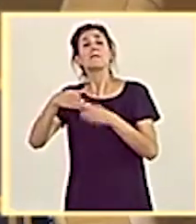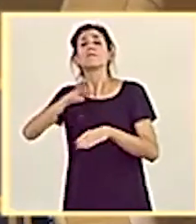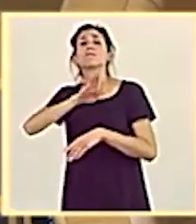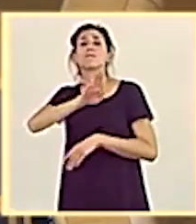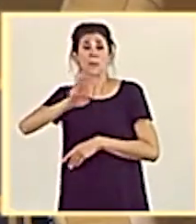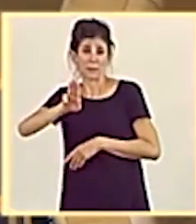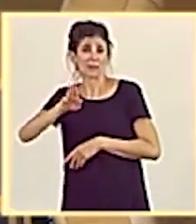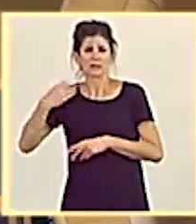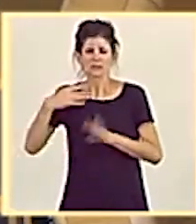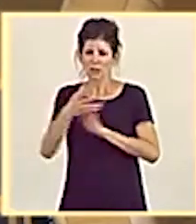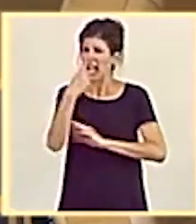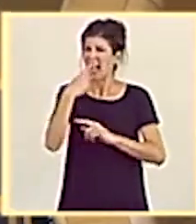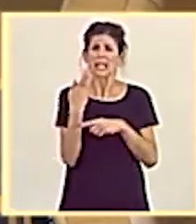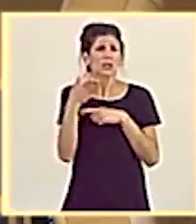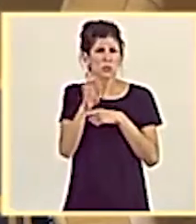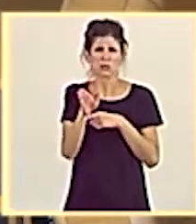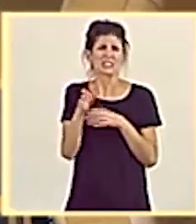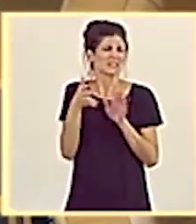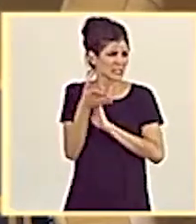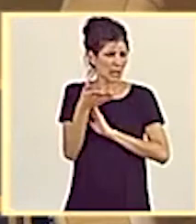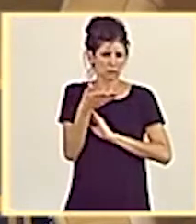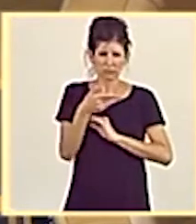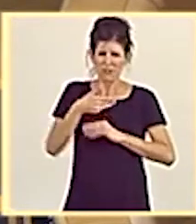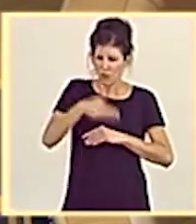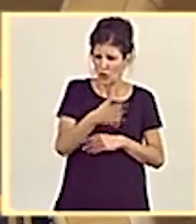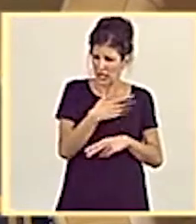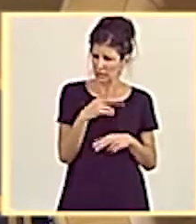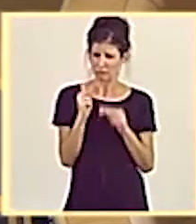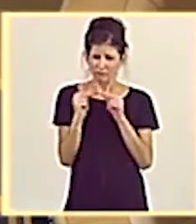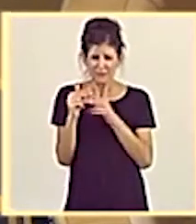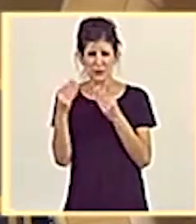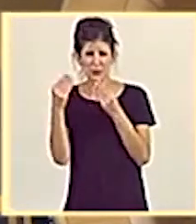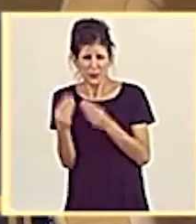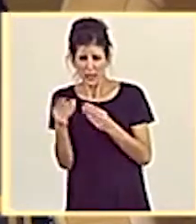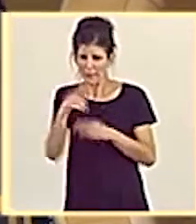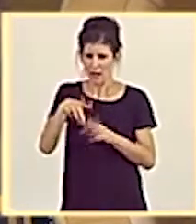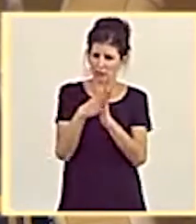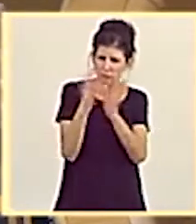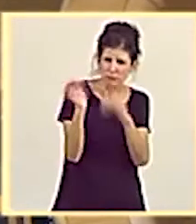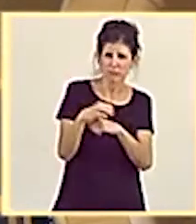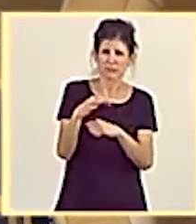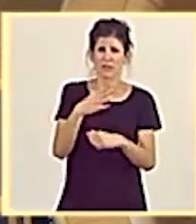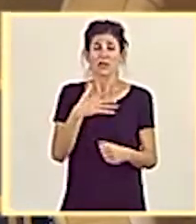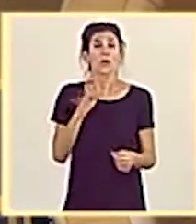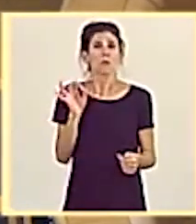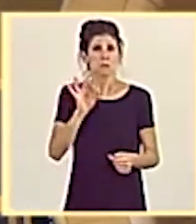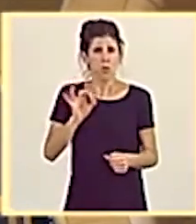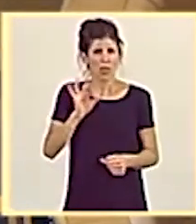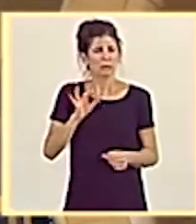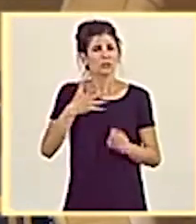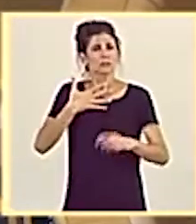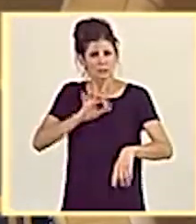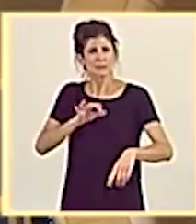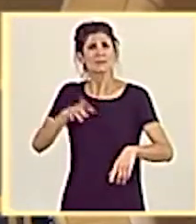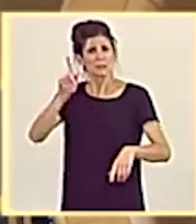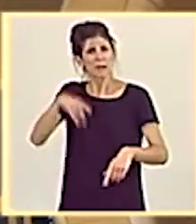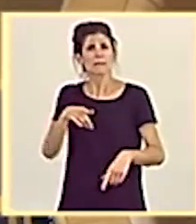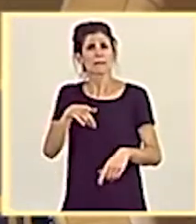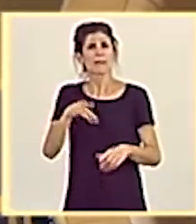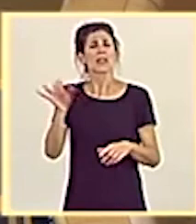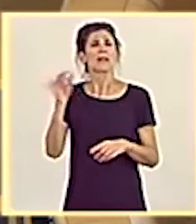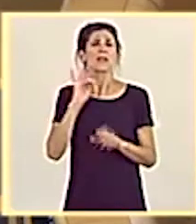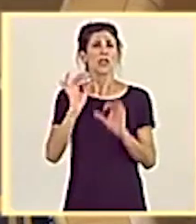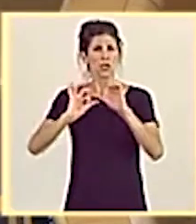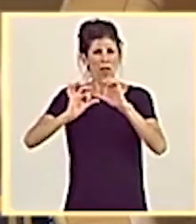han tenido una actitud constructiva desde el primer momento para formar consensos. Podemos ha estado trabajando con nosotros, ciudadanos